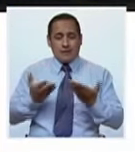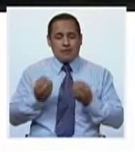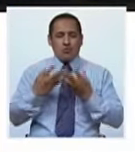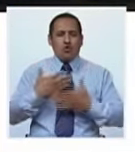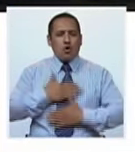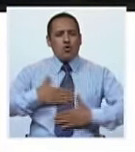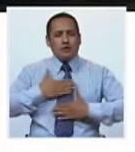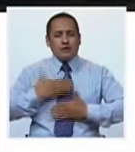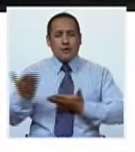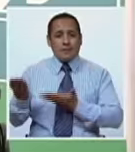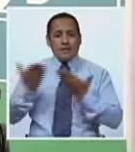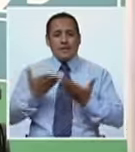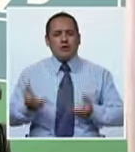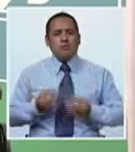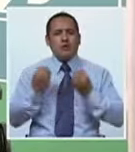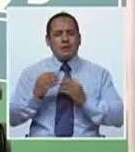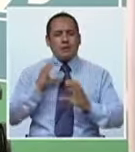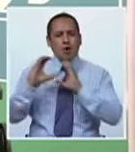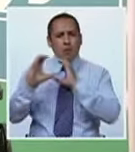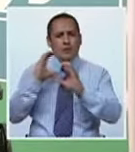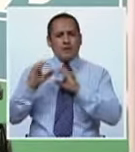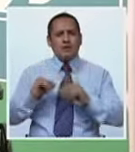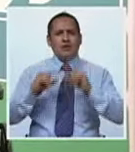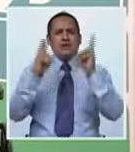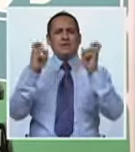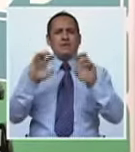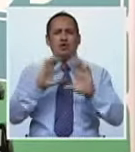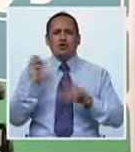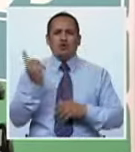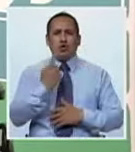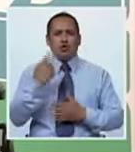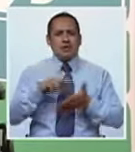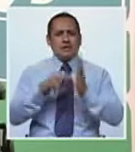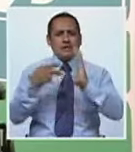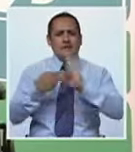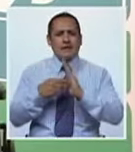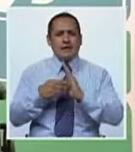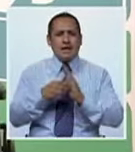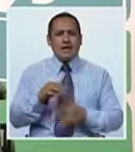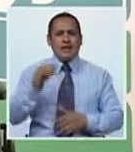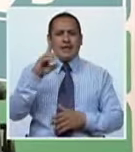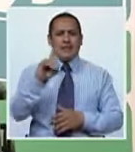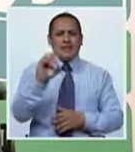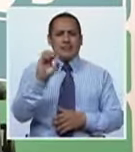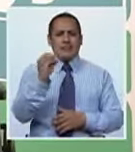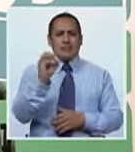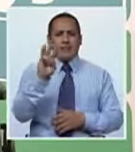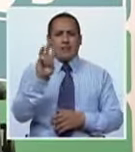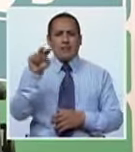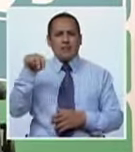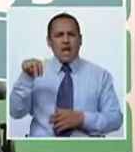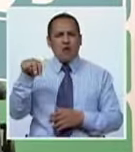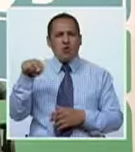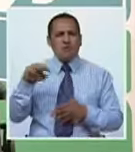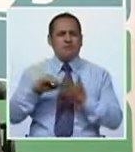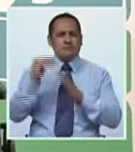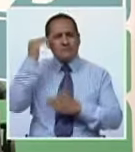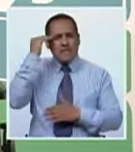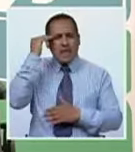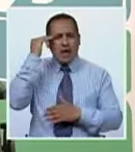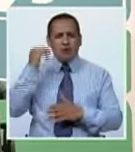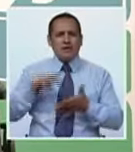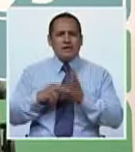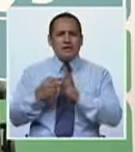en el set y estamos muy contentos de tenerla porque vamos a hablar justamente sobre todo lo que tiene que ver con el síndrome de Down y vamos a conocer mucho más